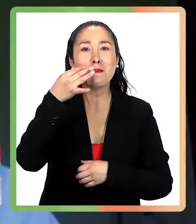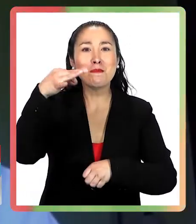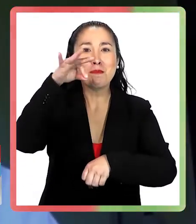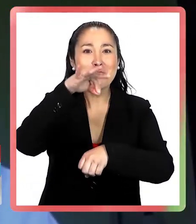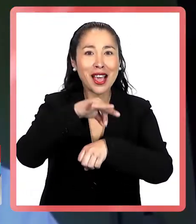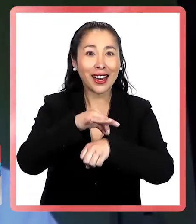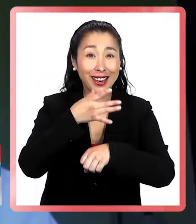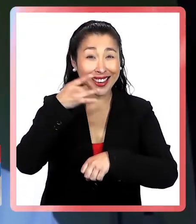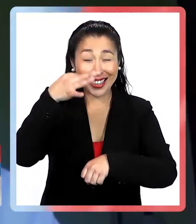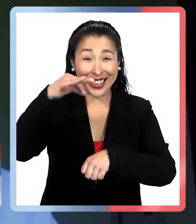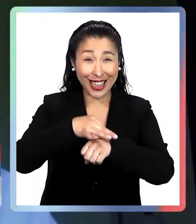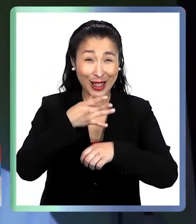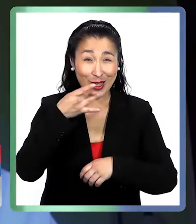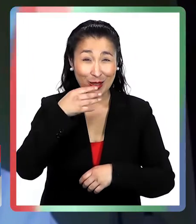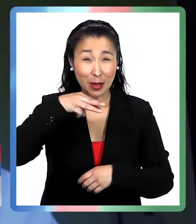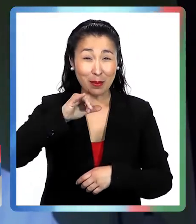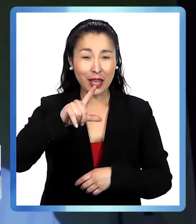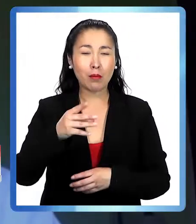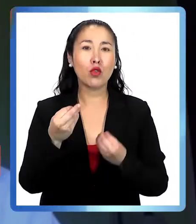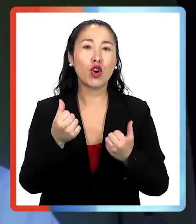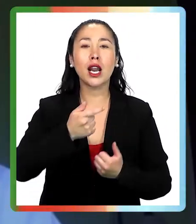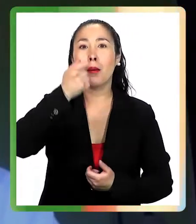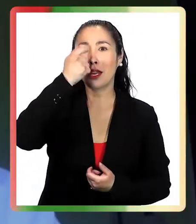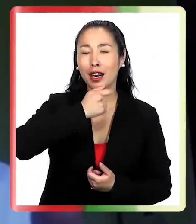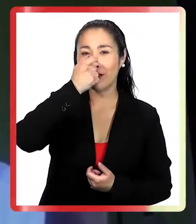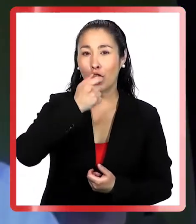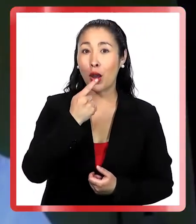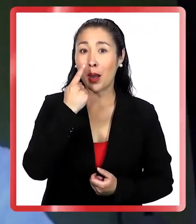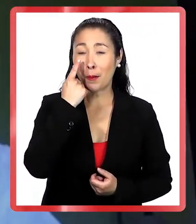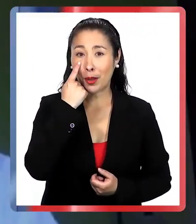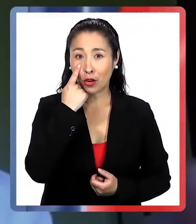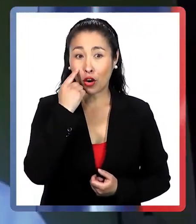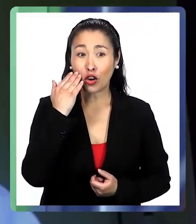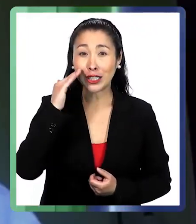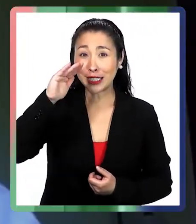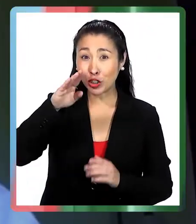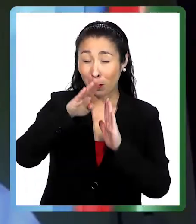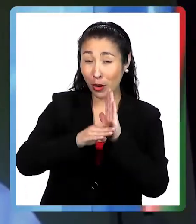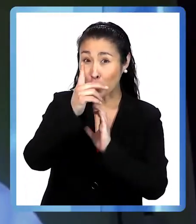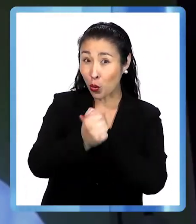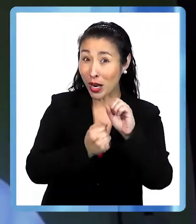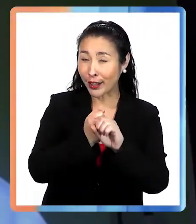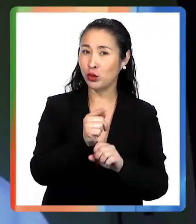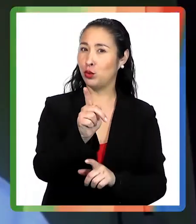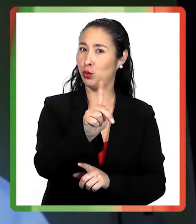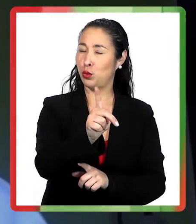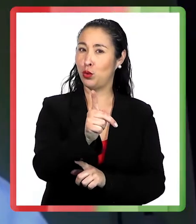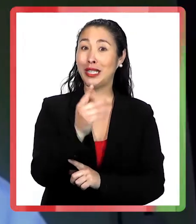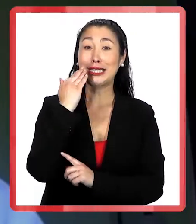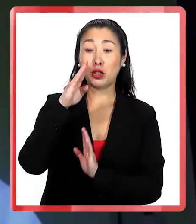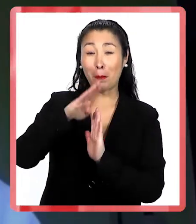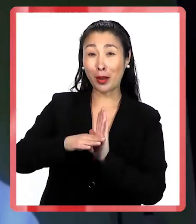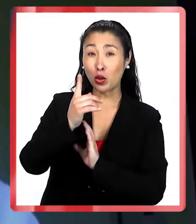era buena en los casos de resfrío, pero ojo, no en los niños menores de un año. Los niños menores de un año,